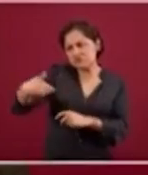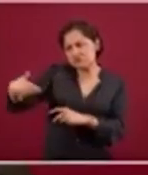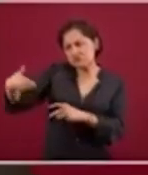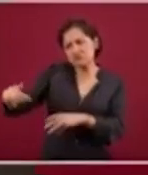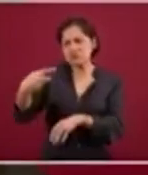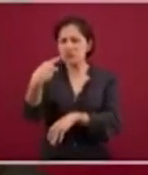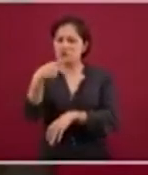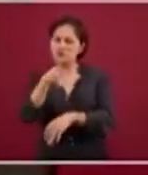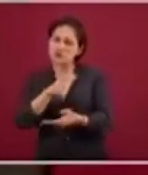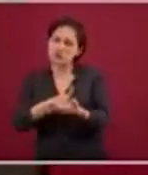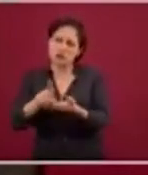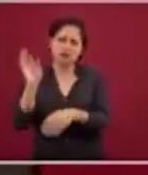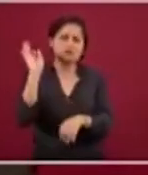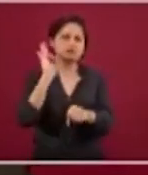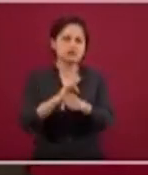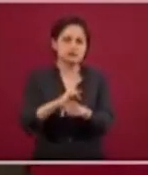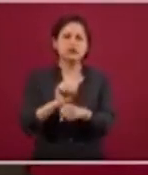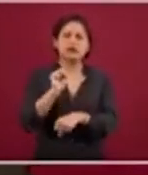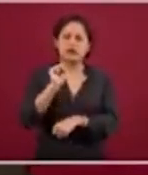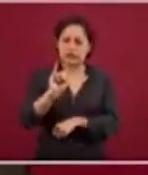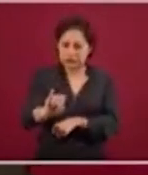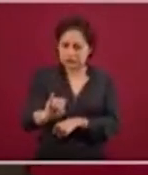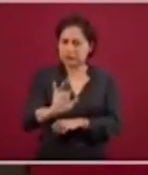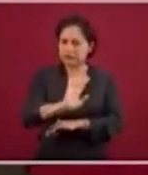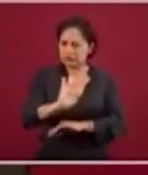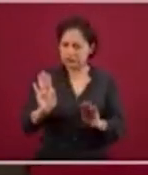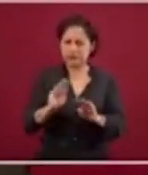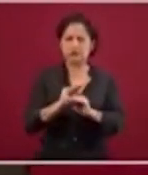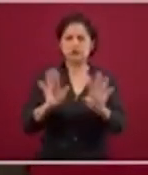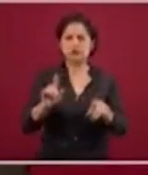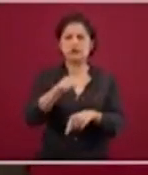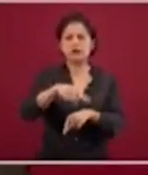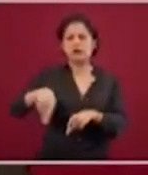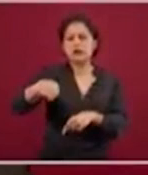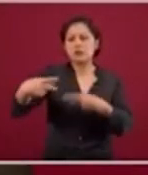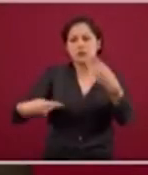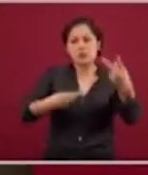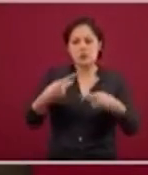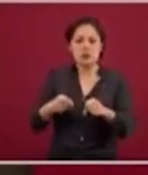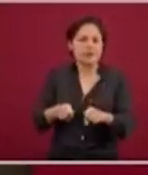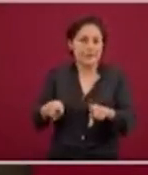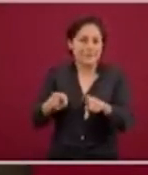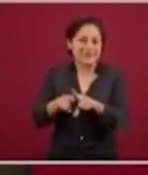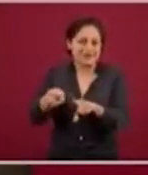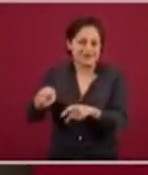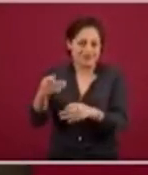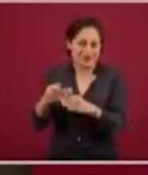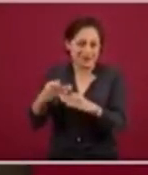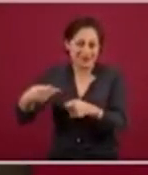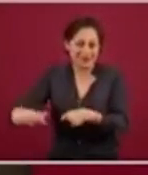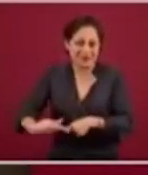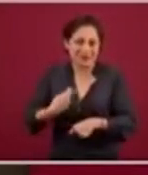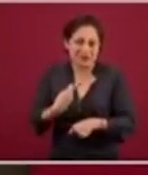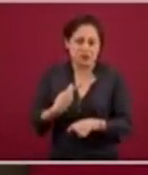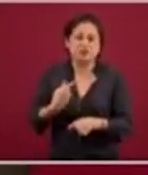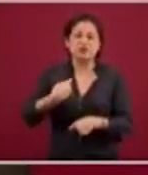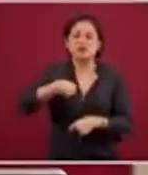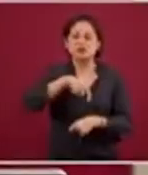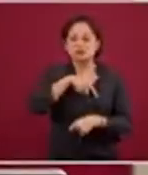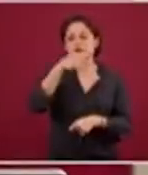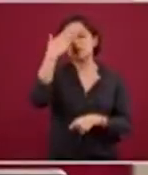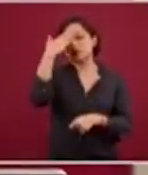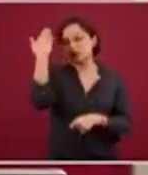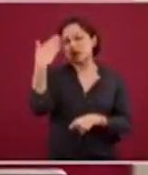fundamentales, pero que consultan en términos generales la misma idea. Cada quien, lo cual nos parece entendible,